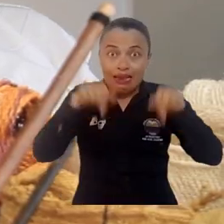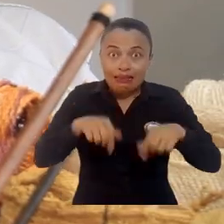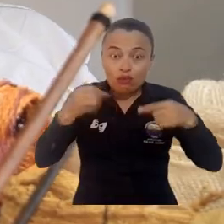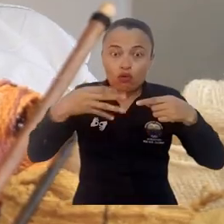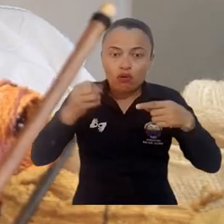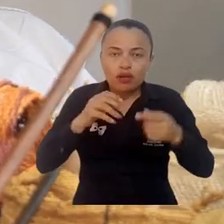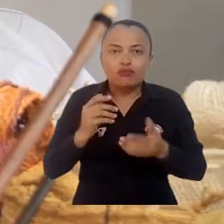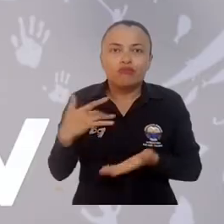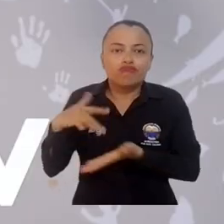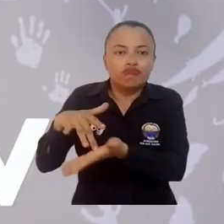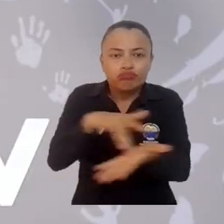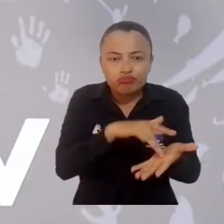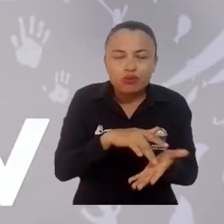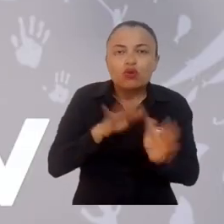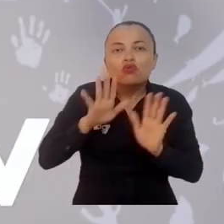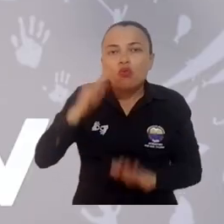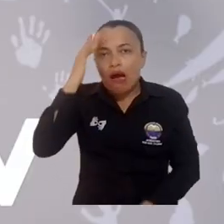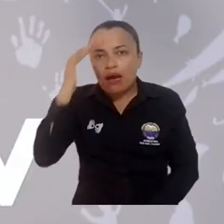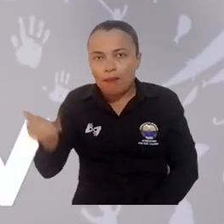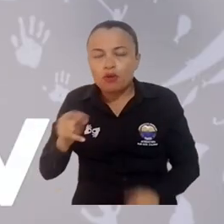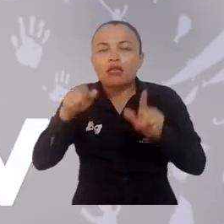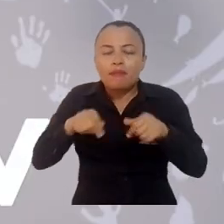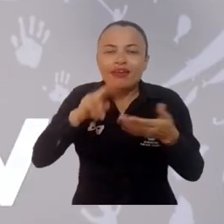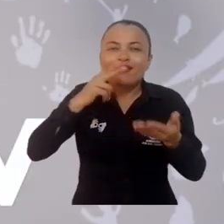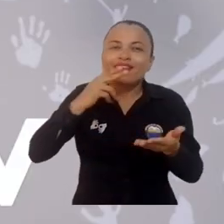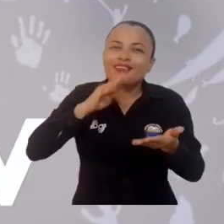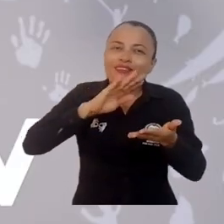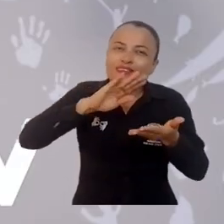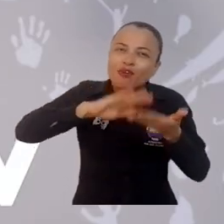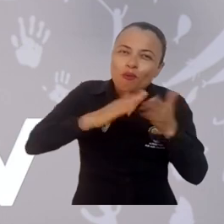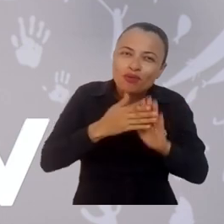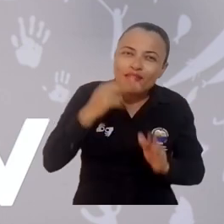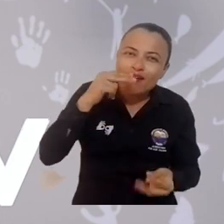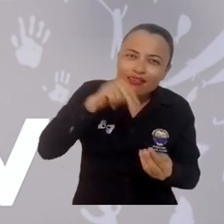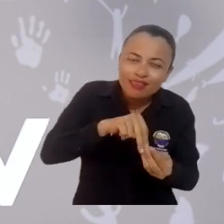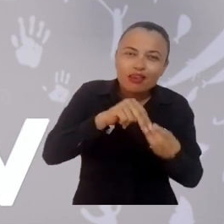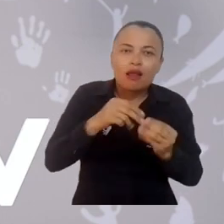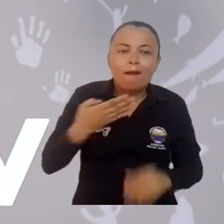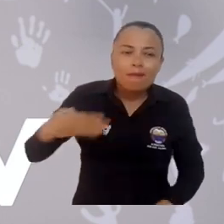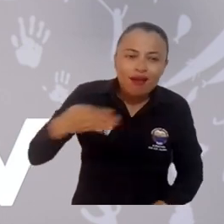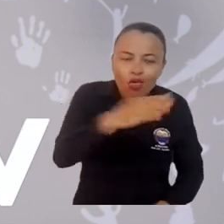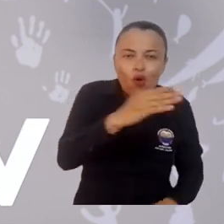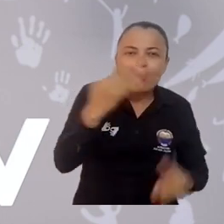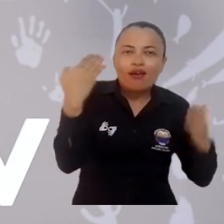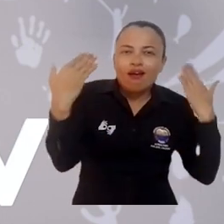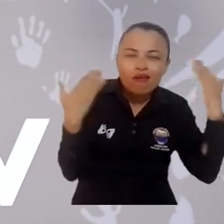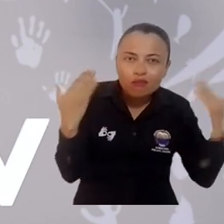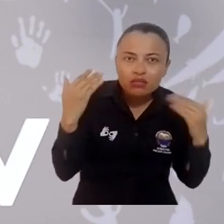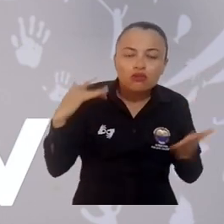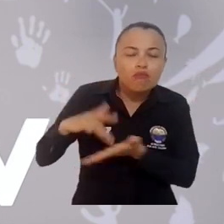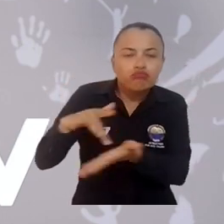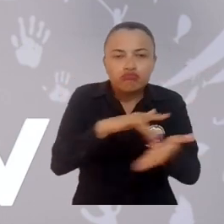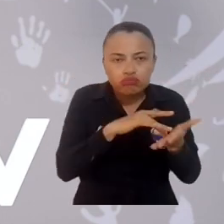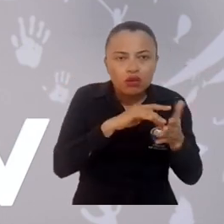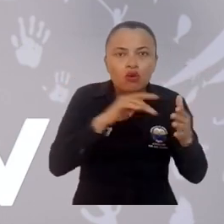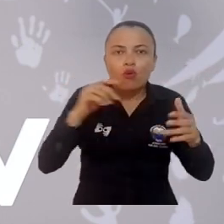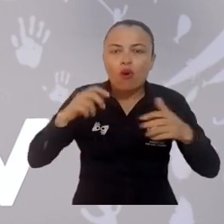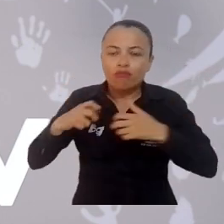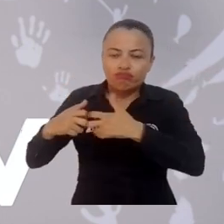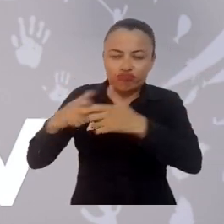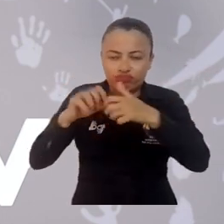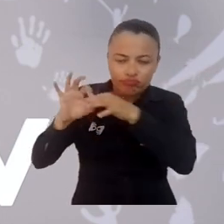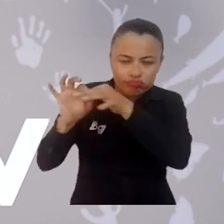fantástico que el Congreso haya articulado diversos actores, no solamente académicos sino también indígenas, también pescadores, también campesinos,